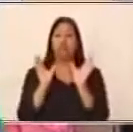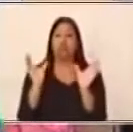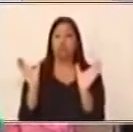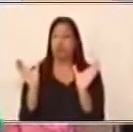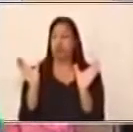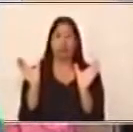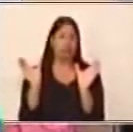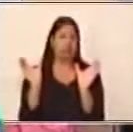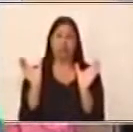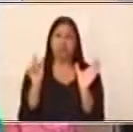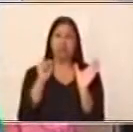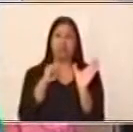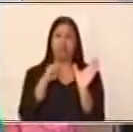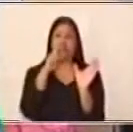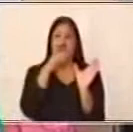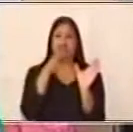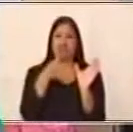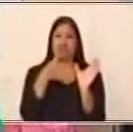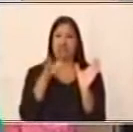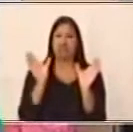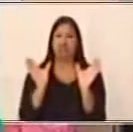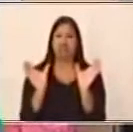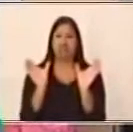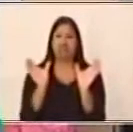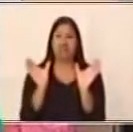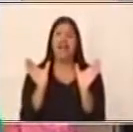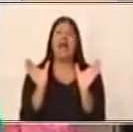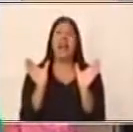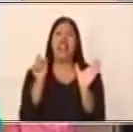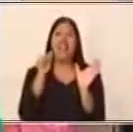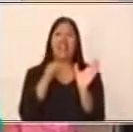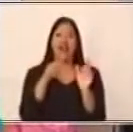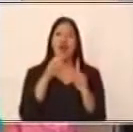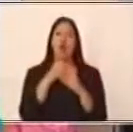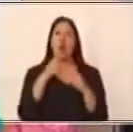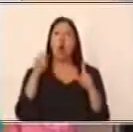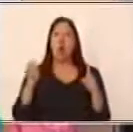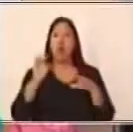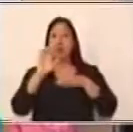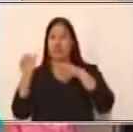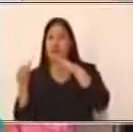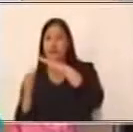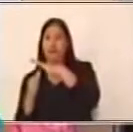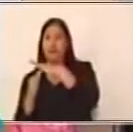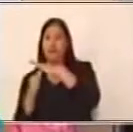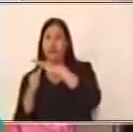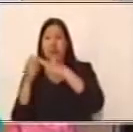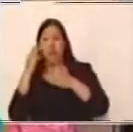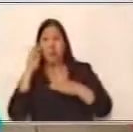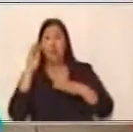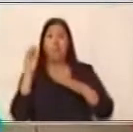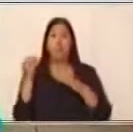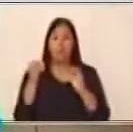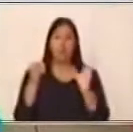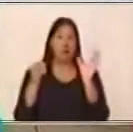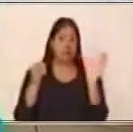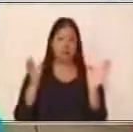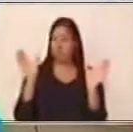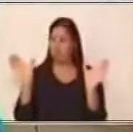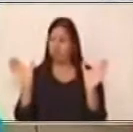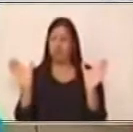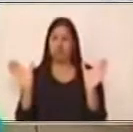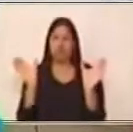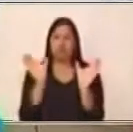posiblemente sea una oración subordinada. ¿Por qué? Alguna de ellas depende de la otra. ¿Cuál será?